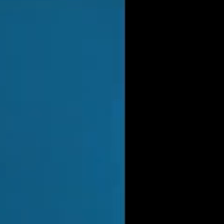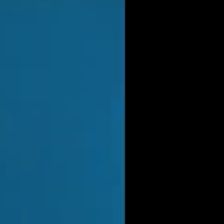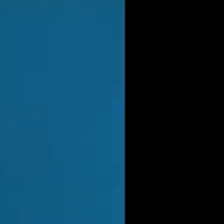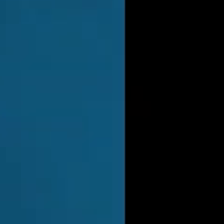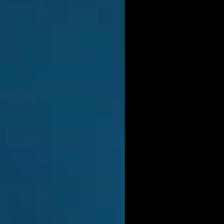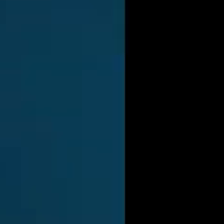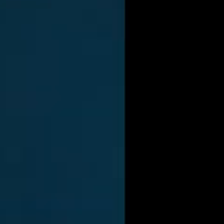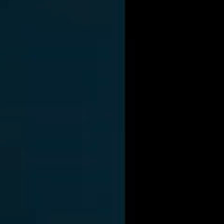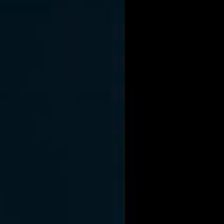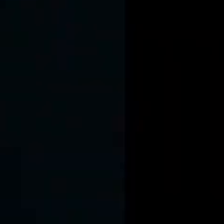¡Gracias! ¡Gracias!